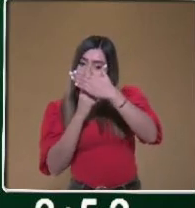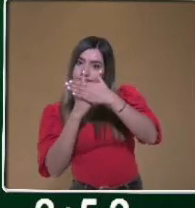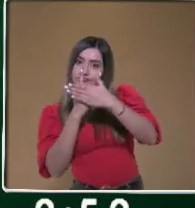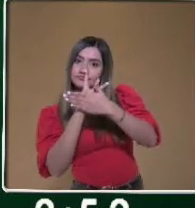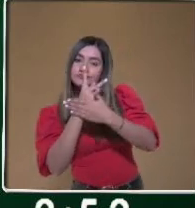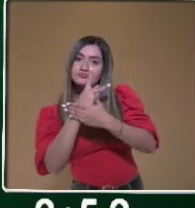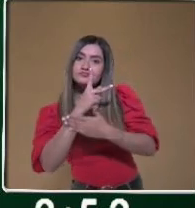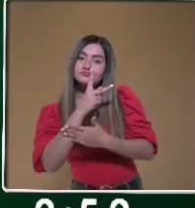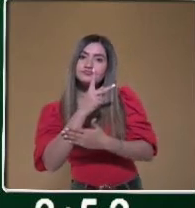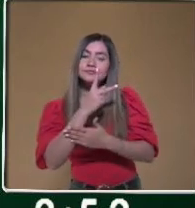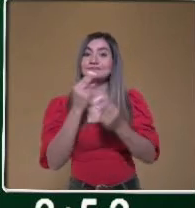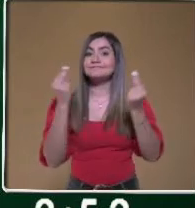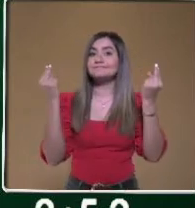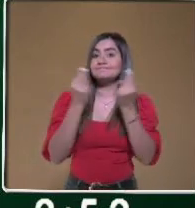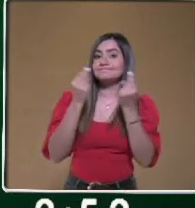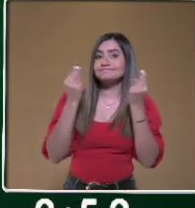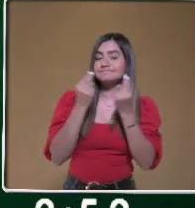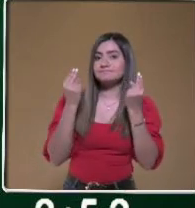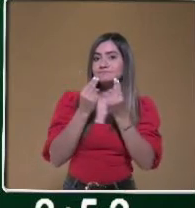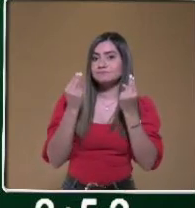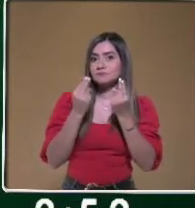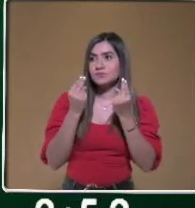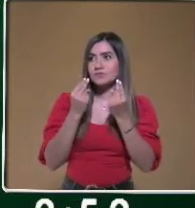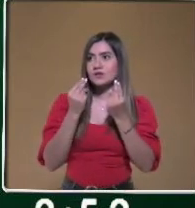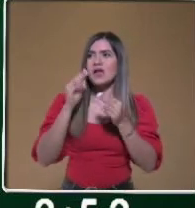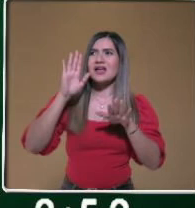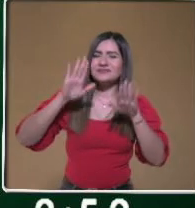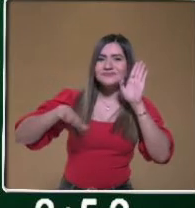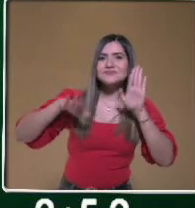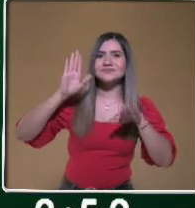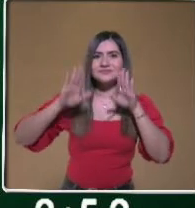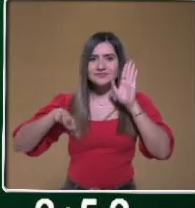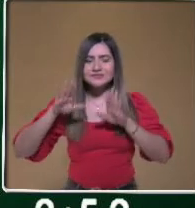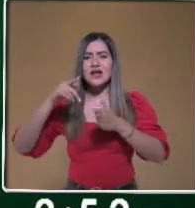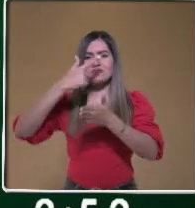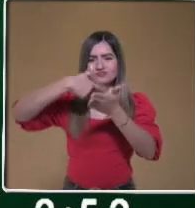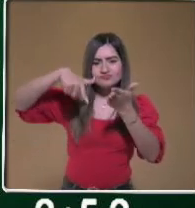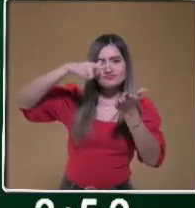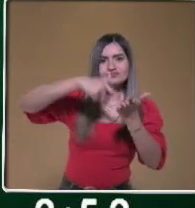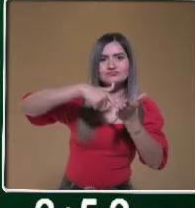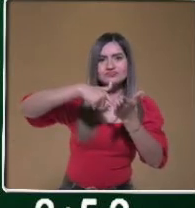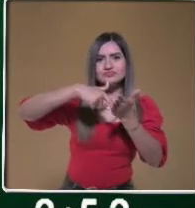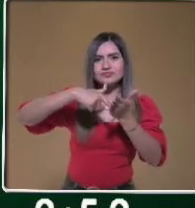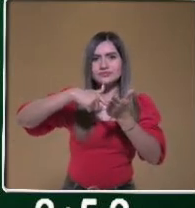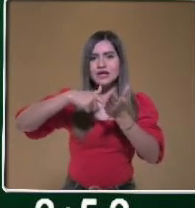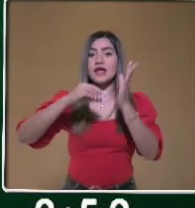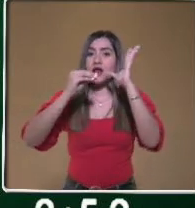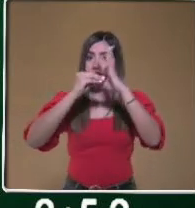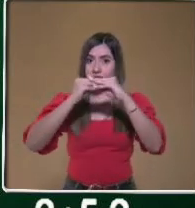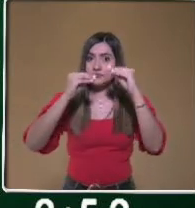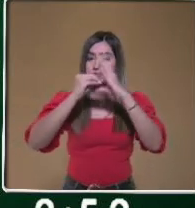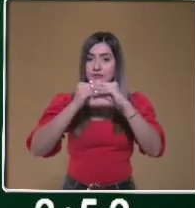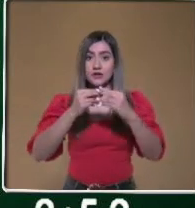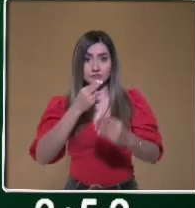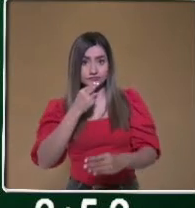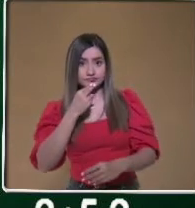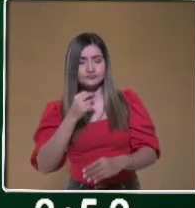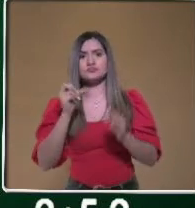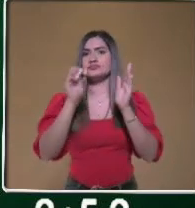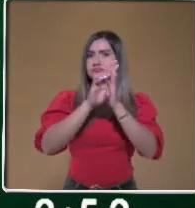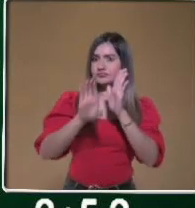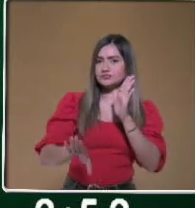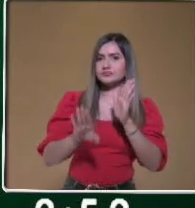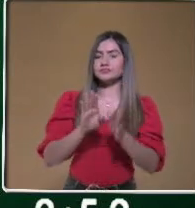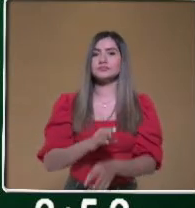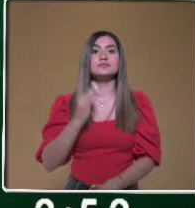dependen del tipo de región, es el tipo de fruta que se produce. Tenemos, por ejemplo,